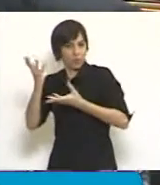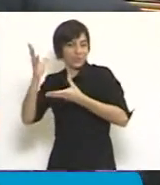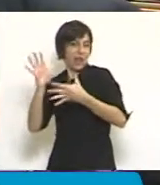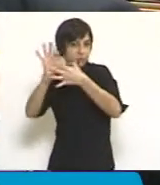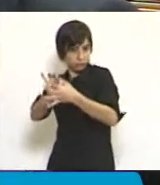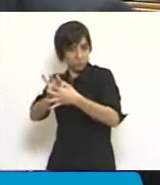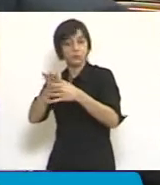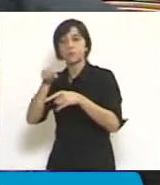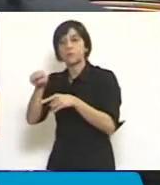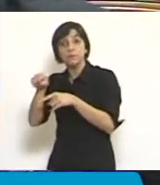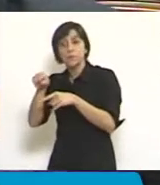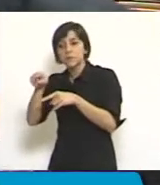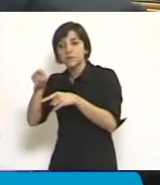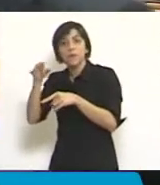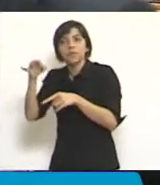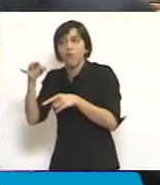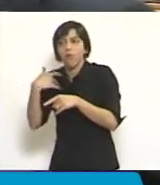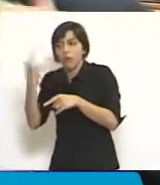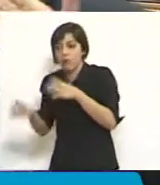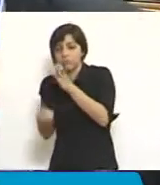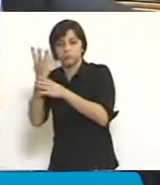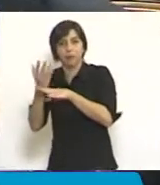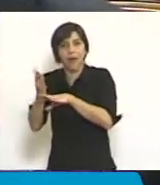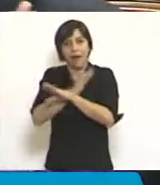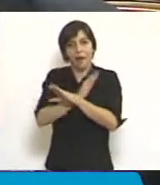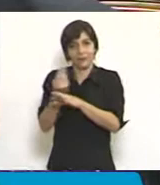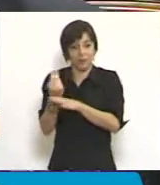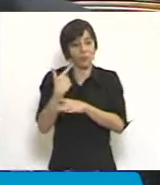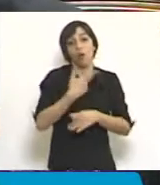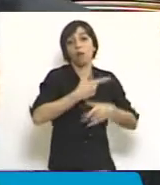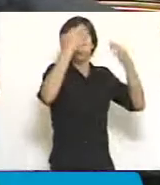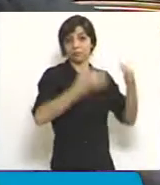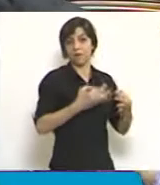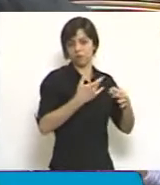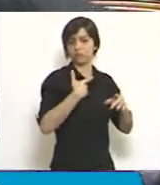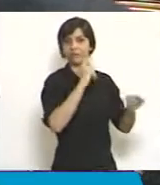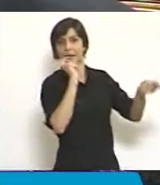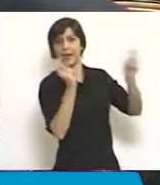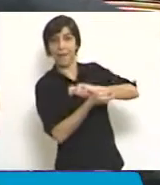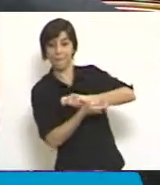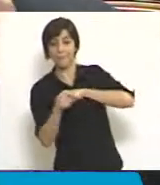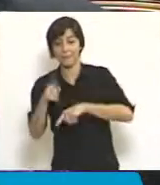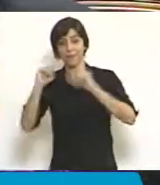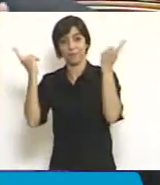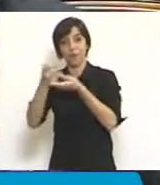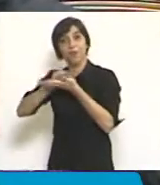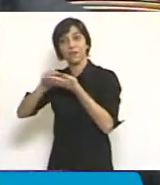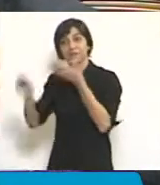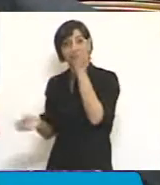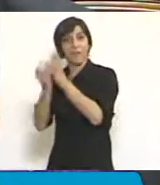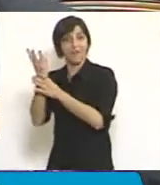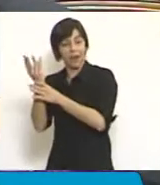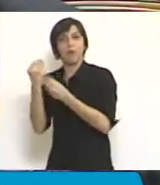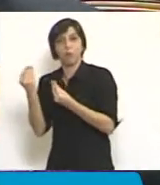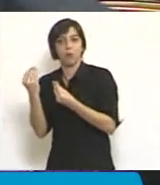proceso que salga de la formalidad a la gestión de conflicto, a mi entender, son los colegios de jueces.